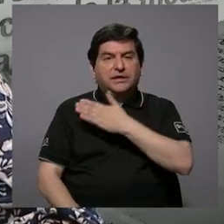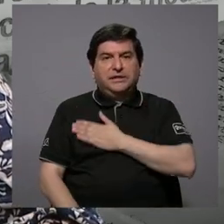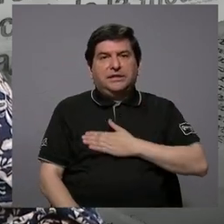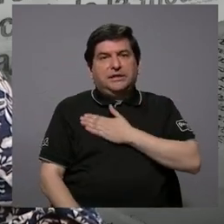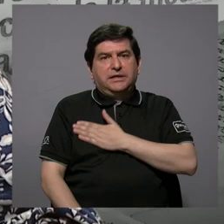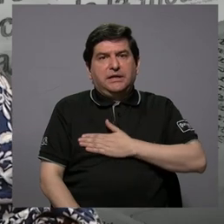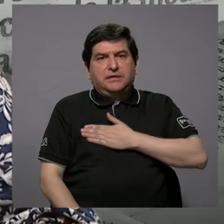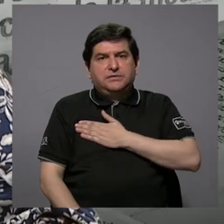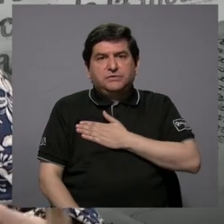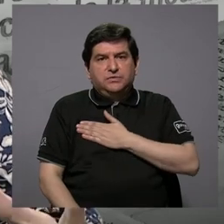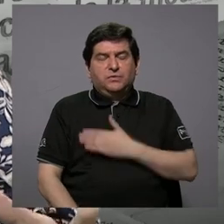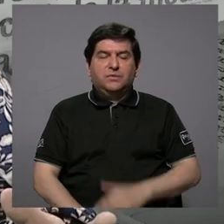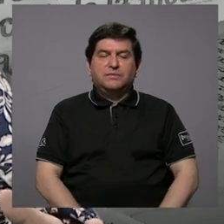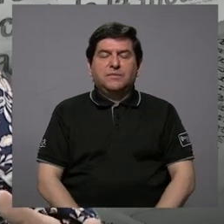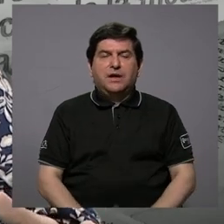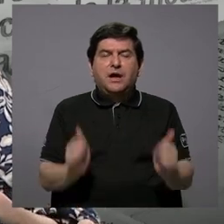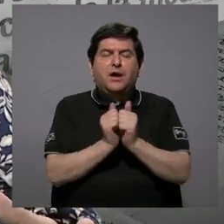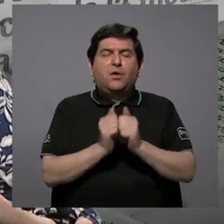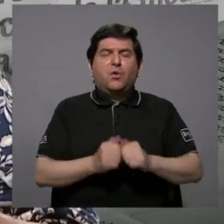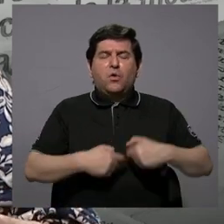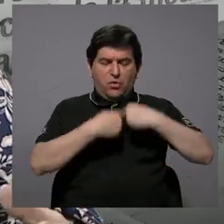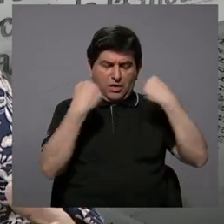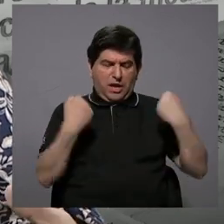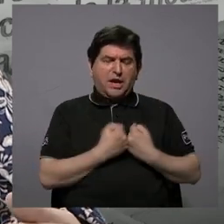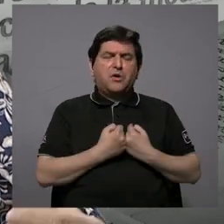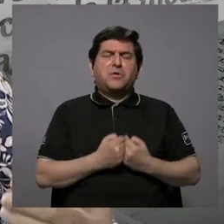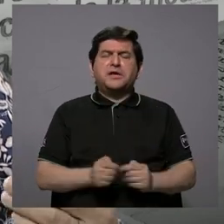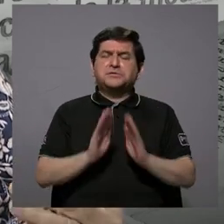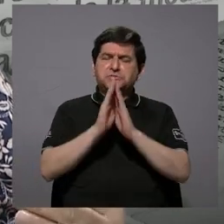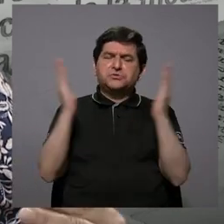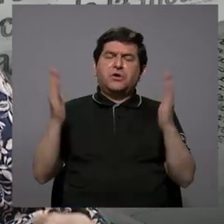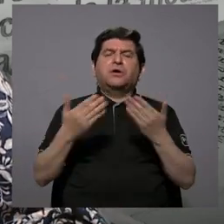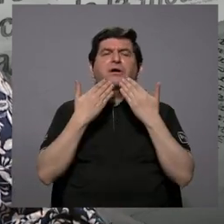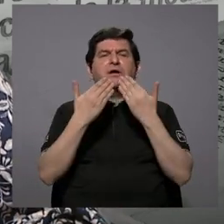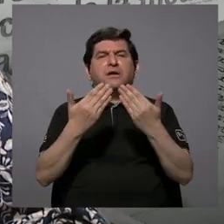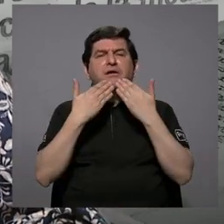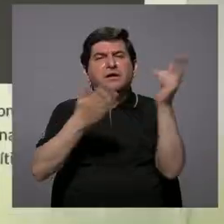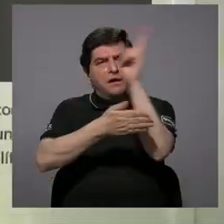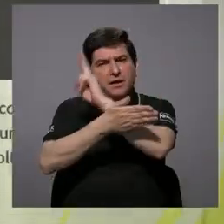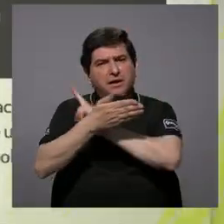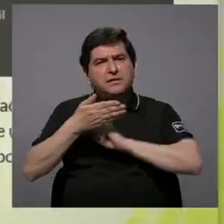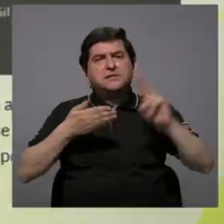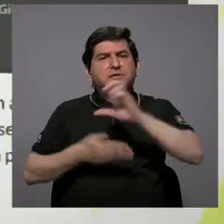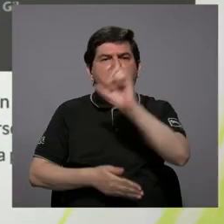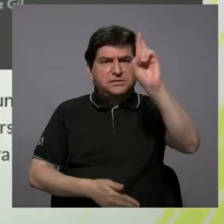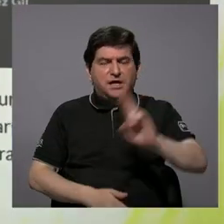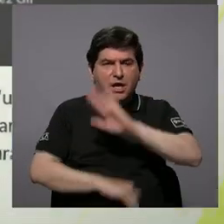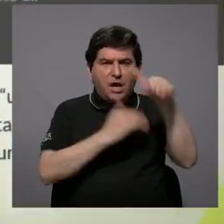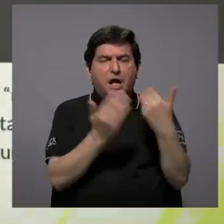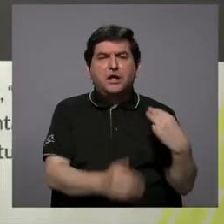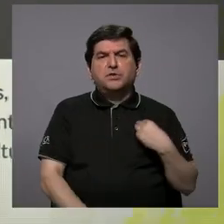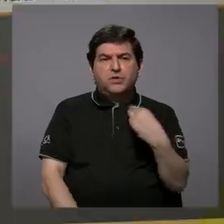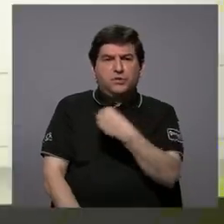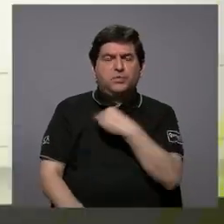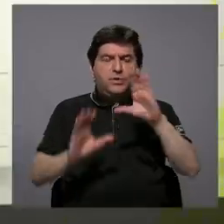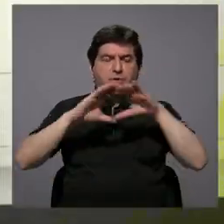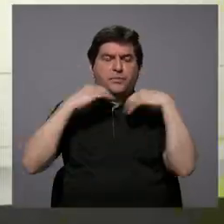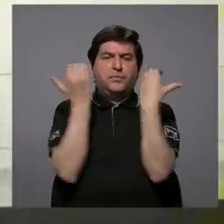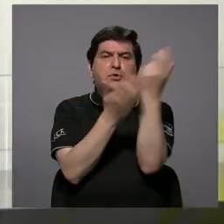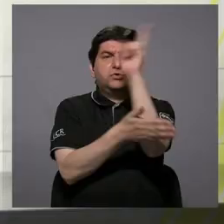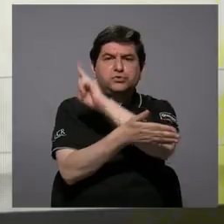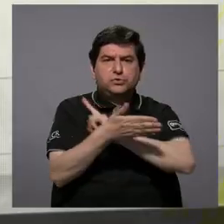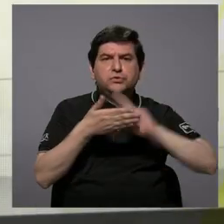disculpa con el corazón abierto y agradecemos a la Universidad de Costa Rica, a todos los miembros del Consejo